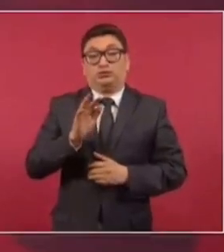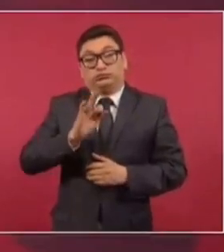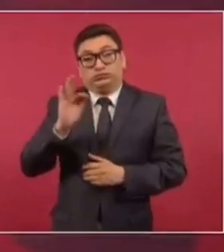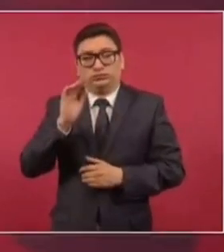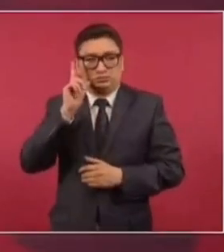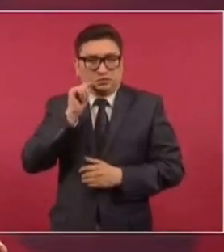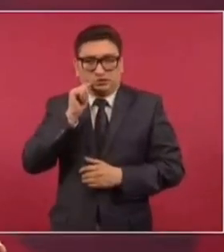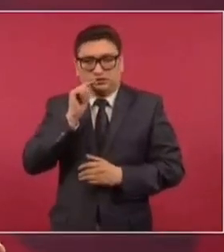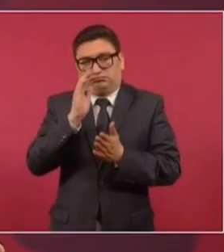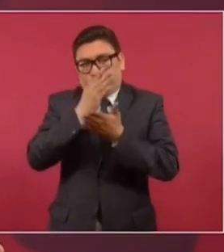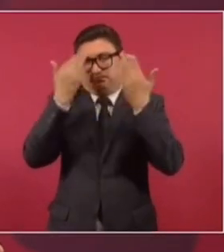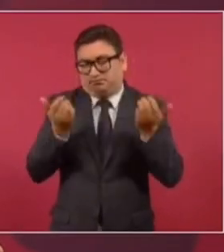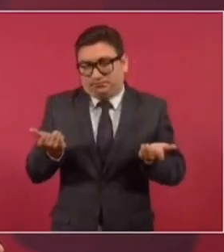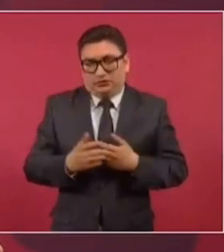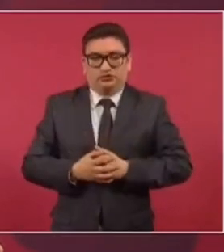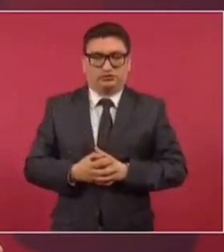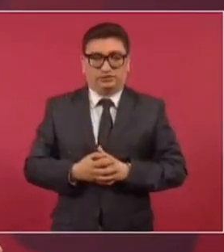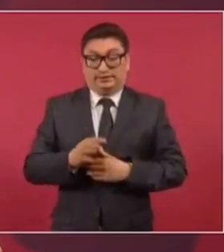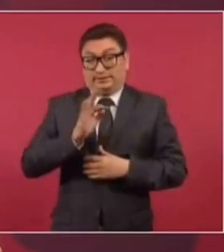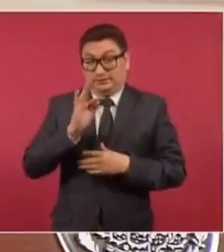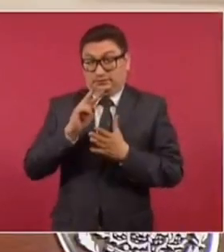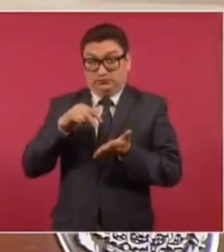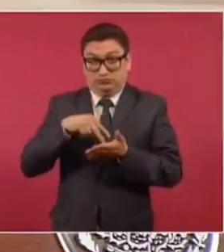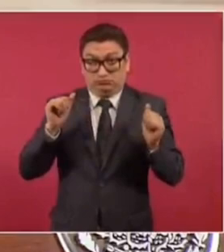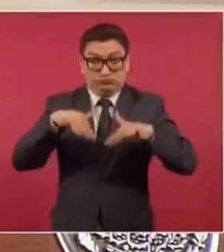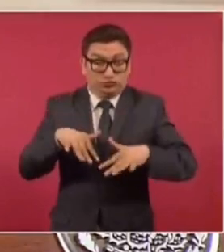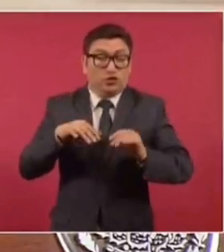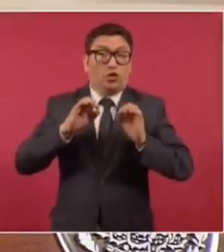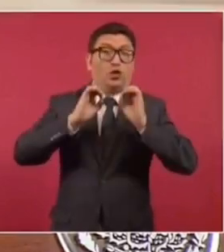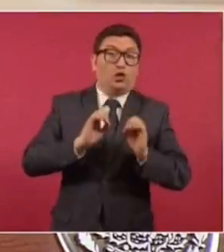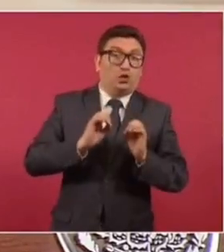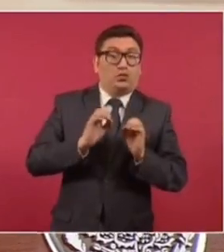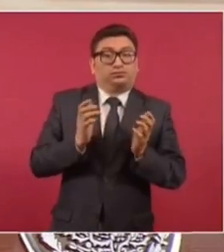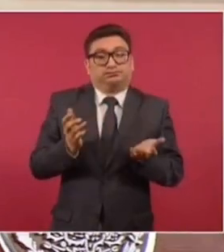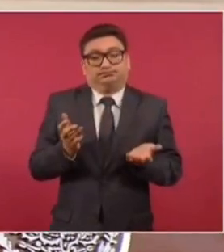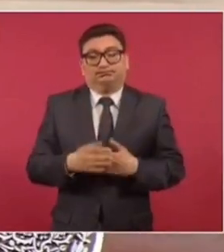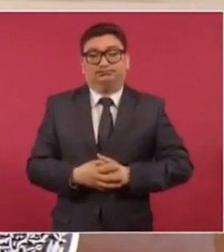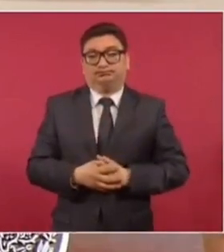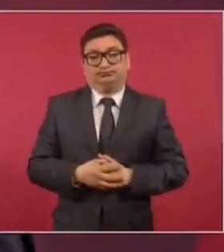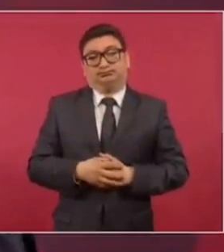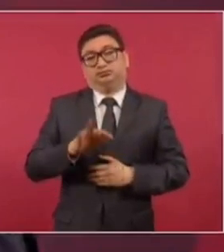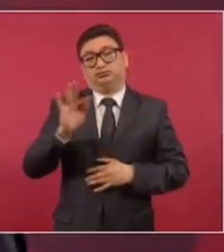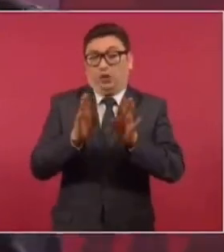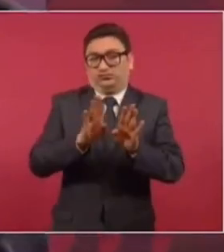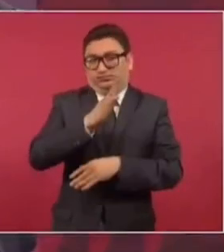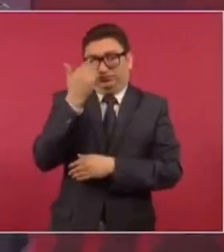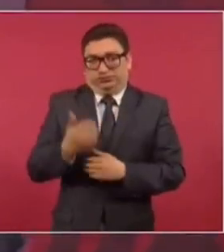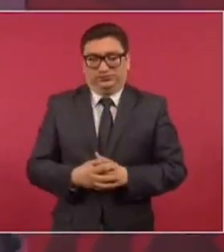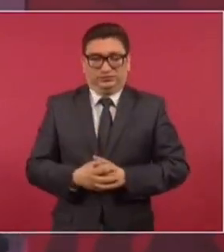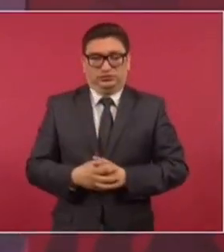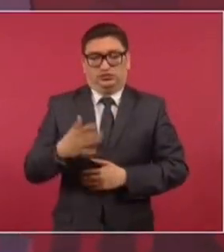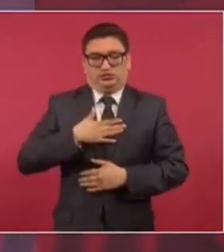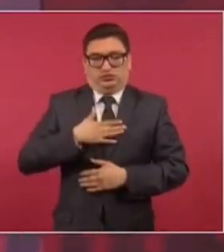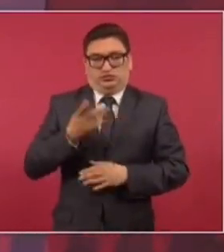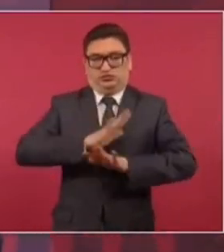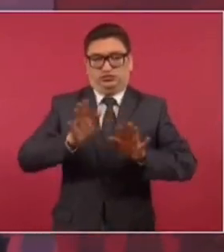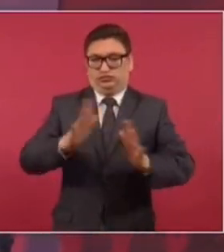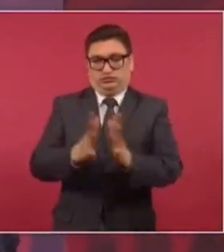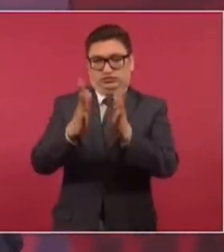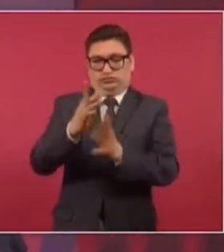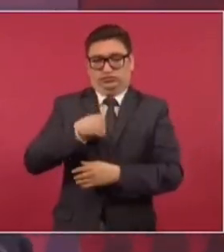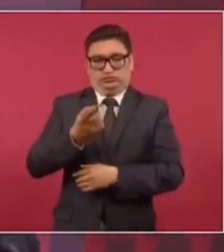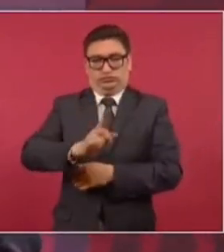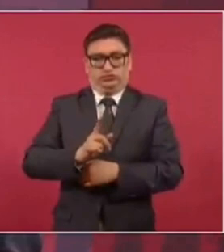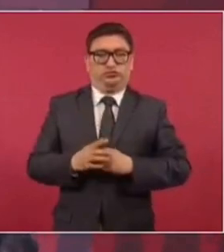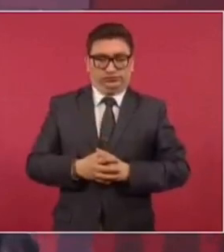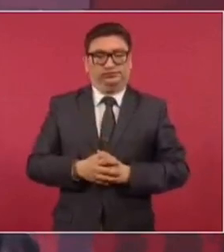mañana, no sé si va a ser presencial o por videoconferencias. No, yo no voy a participar en